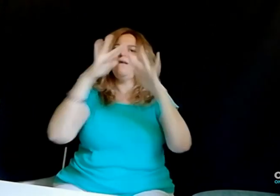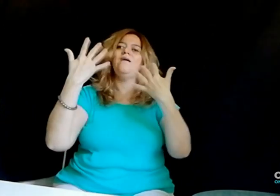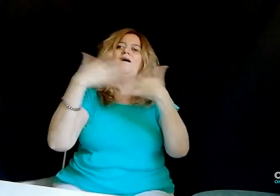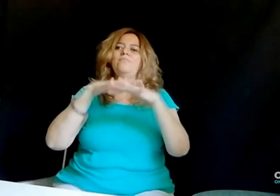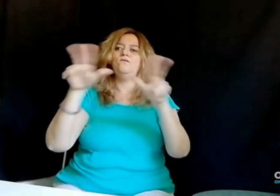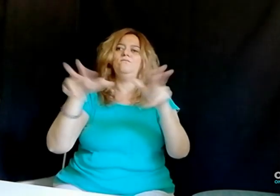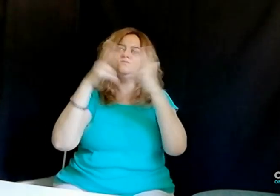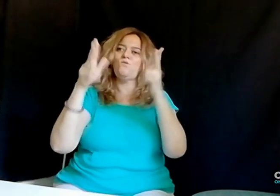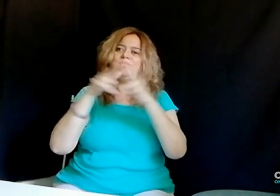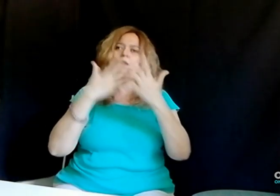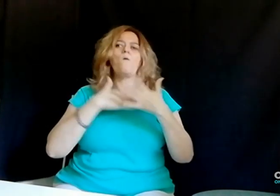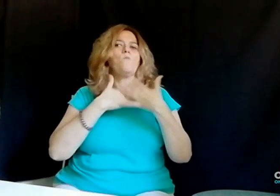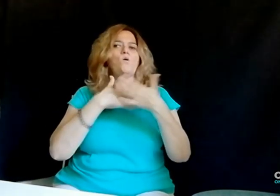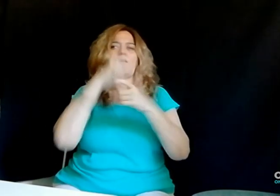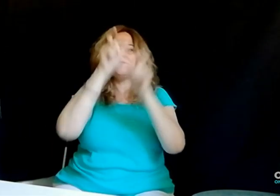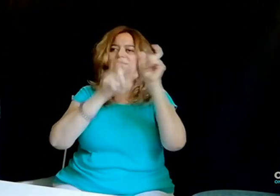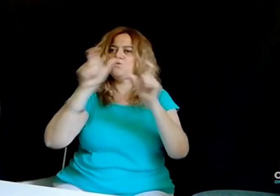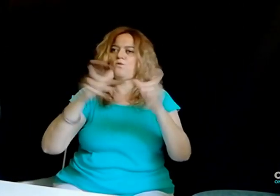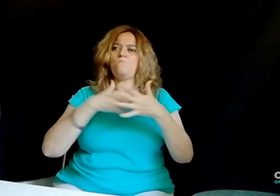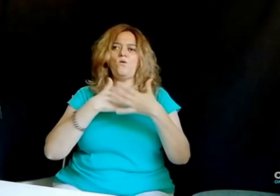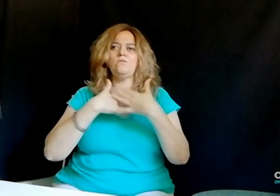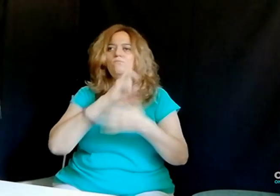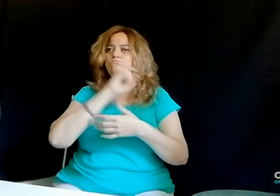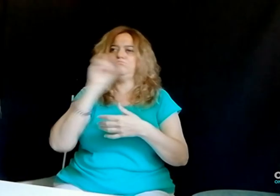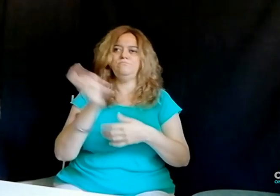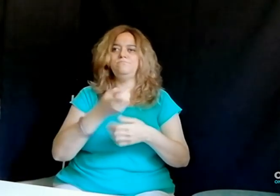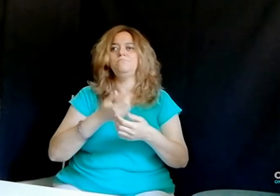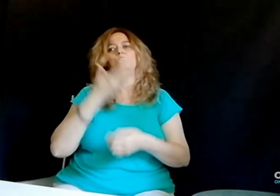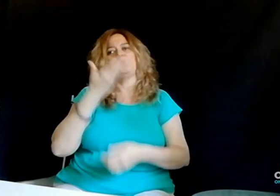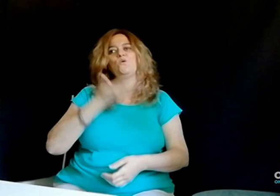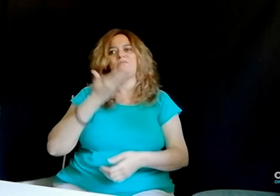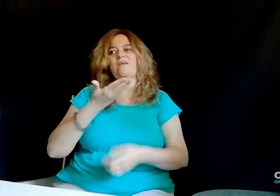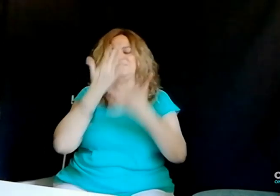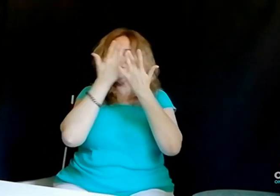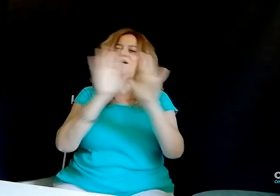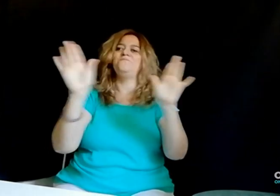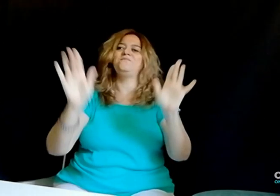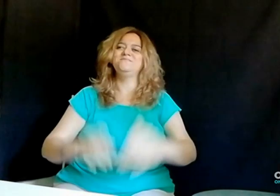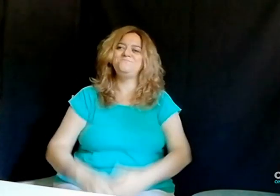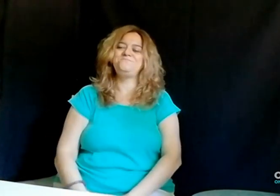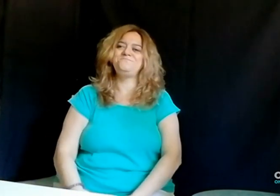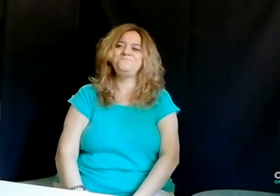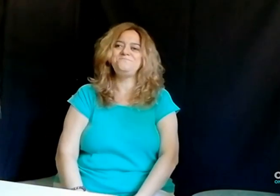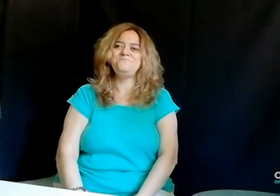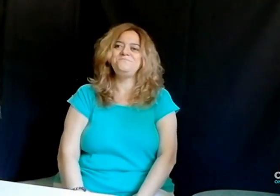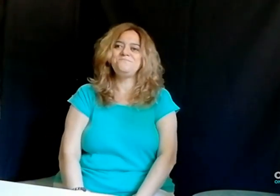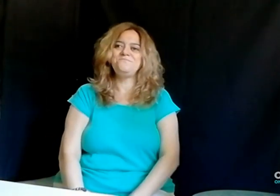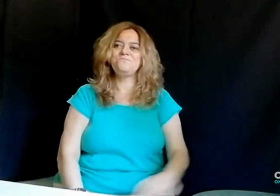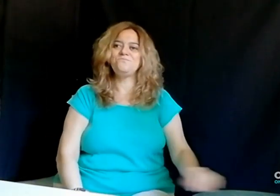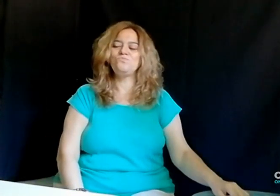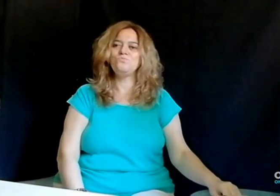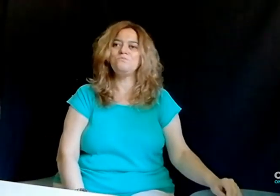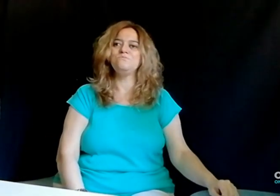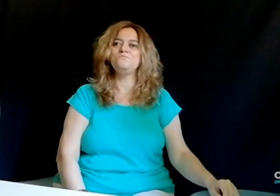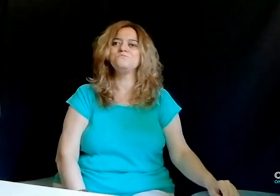un poco el objetivo es eso, de sensibilizar y visualizar más nuestra discapacidad, porque es algo muy importante